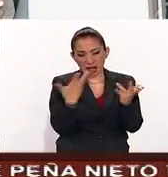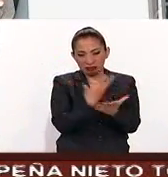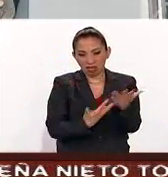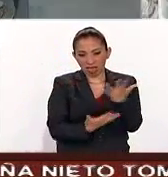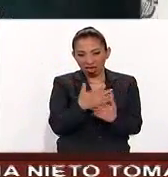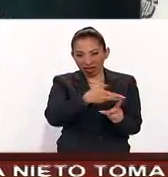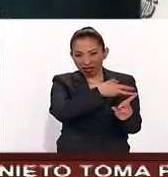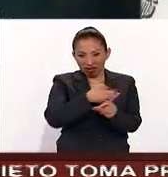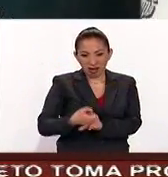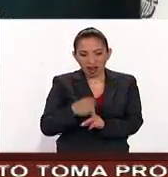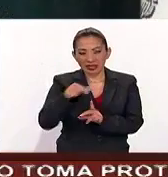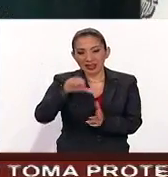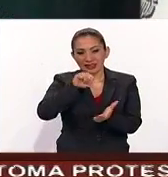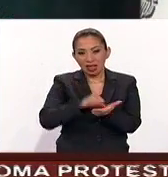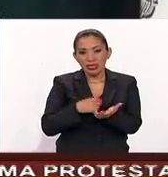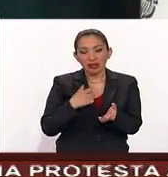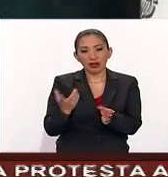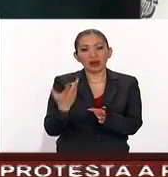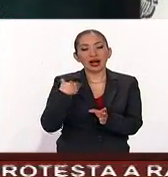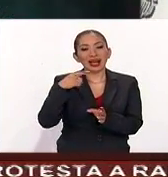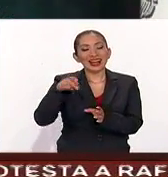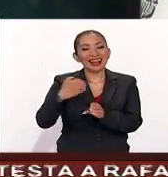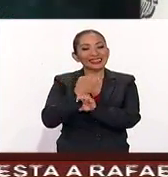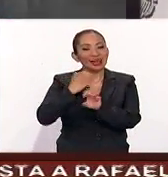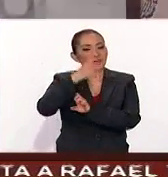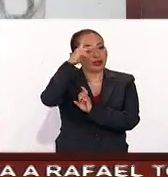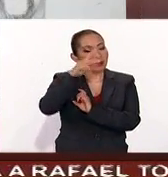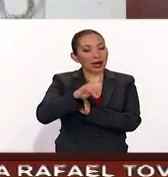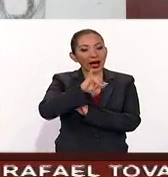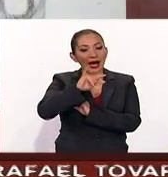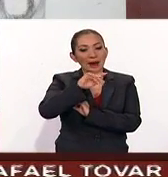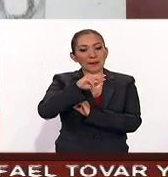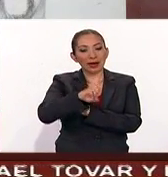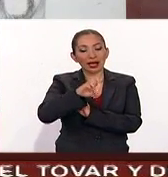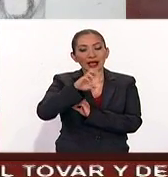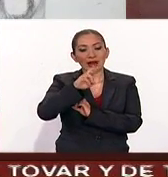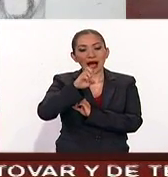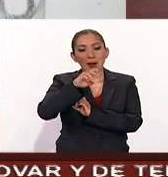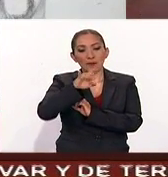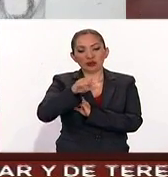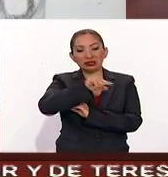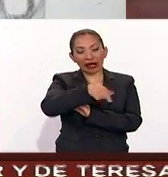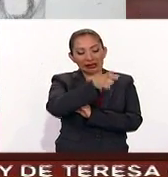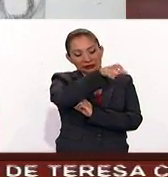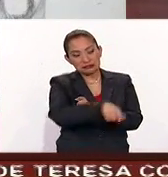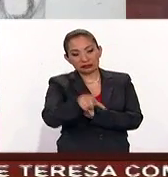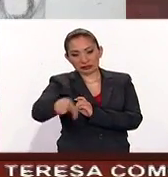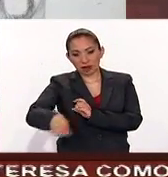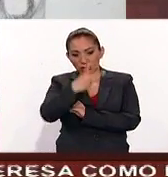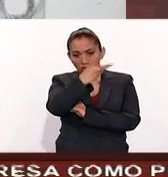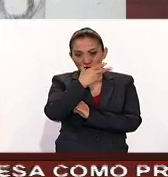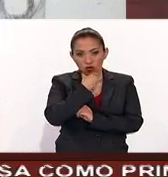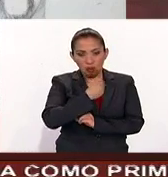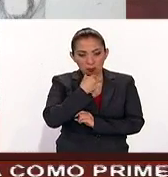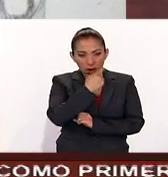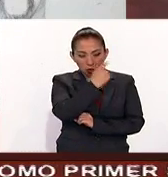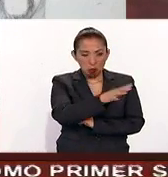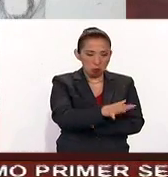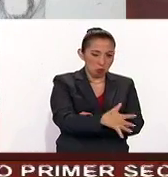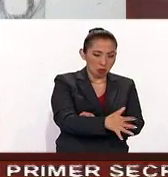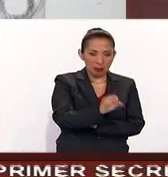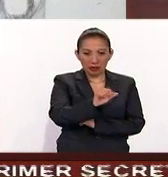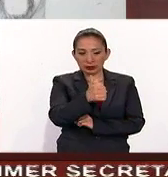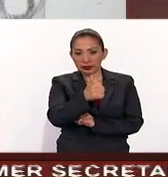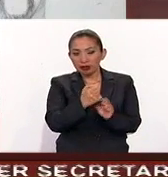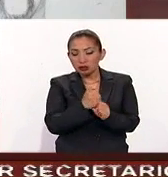del delegado del Centro de Investigación y Seguridad Nacional en el Estado de México, Jaime Ramos Neri. Se trata de dos hombres, uno de aproximadamente